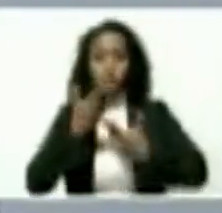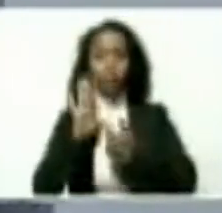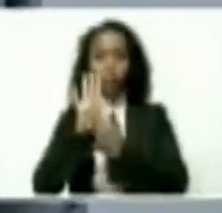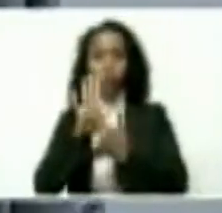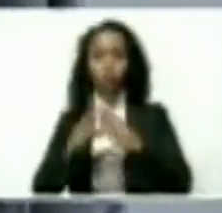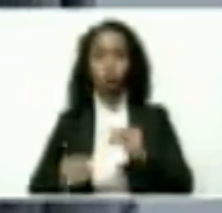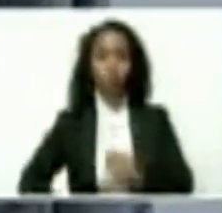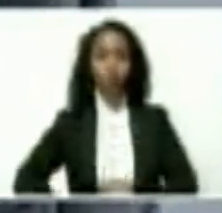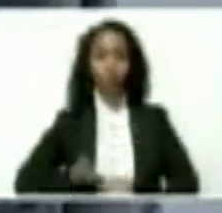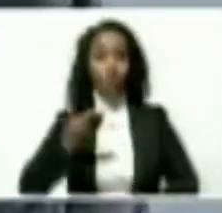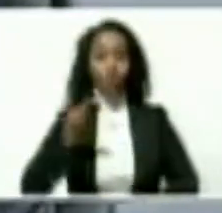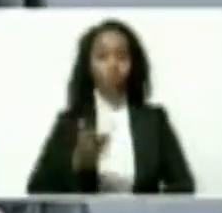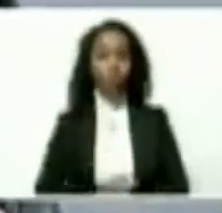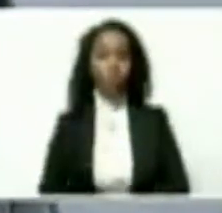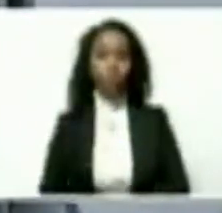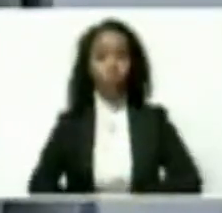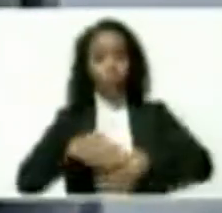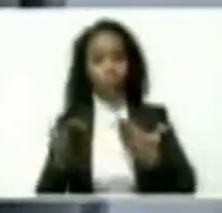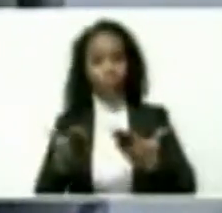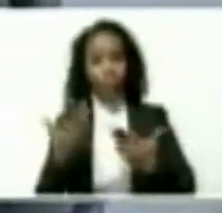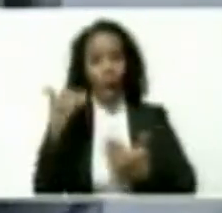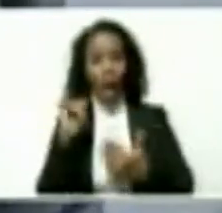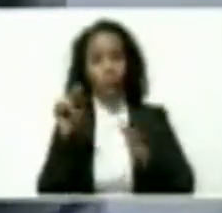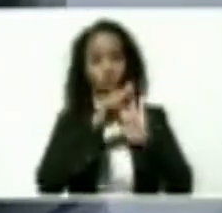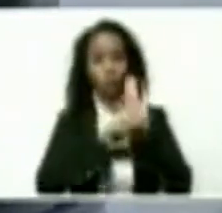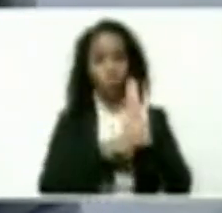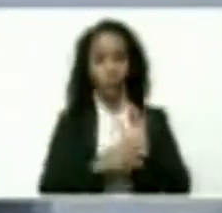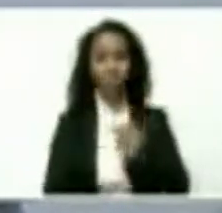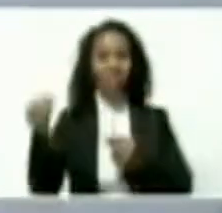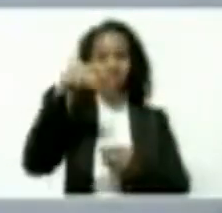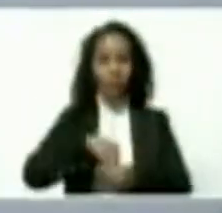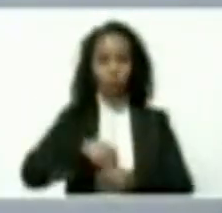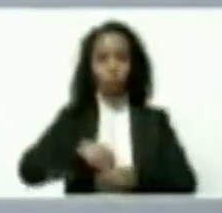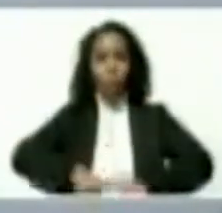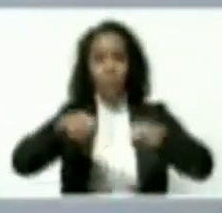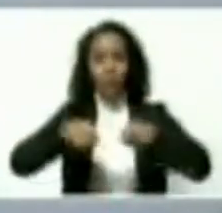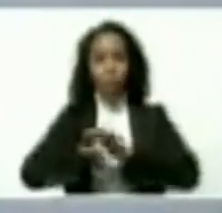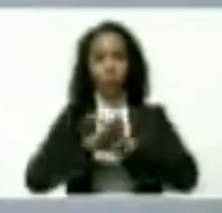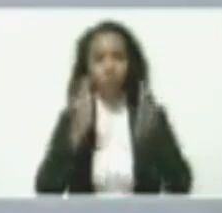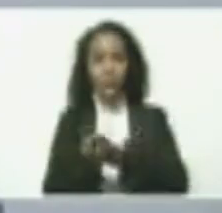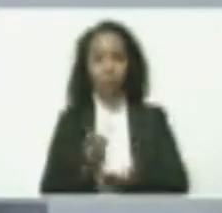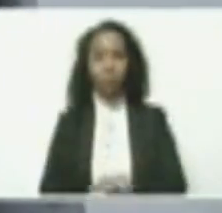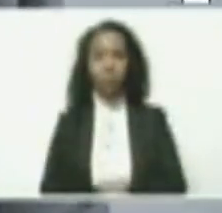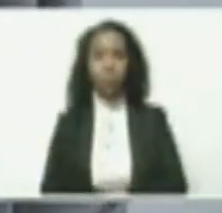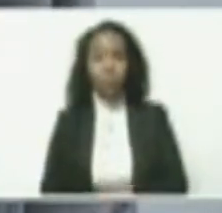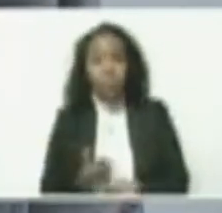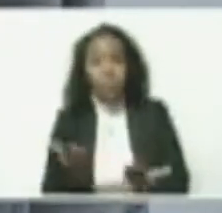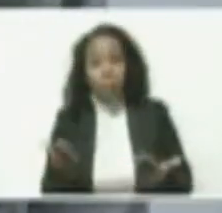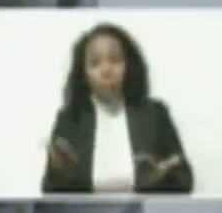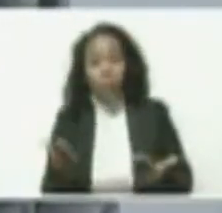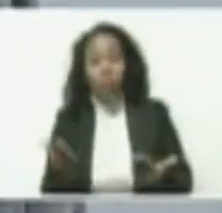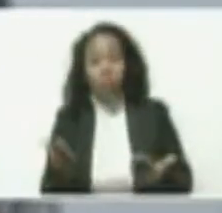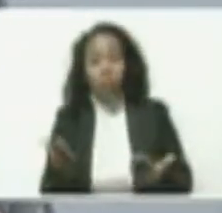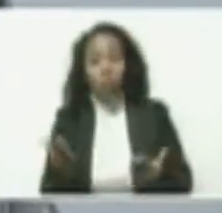los fundamentos que rigen el mercado petrolero en el mundo. Y una